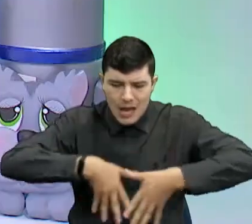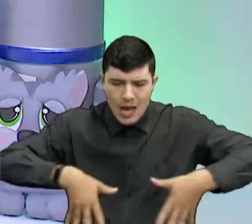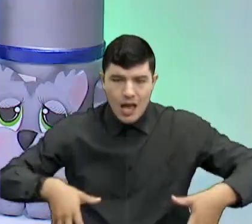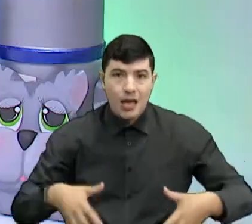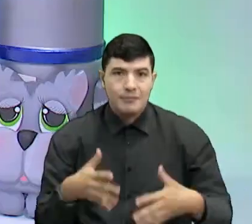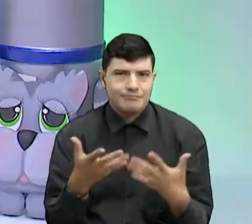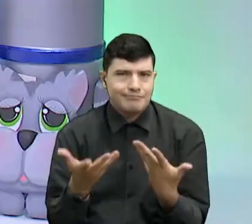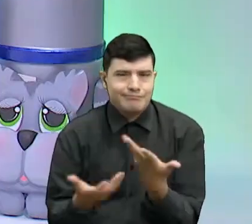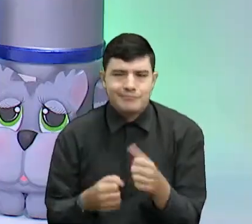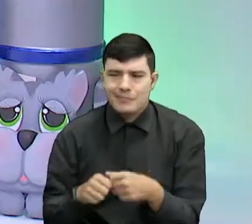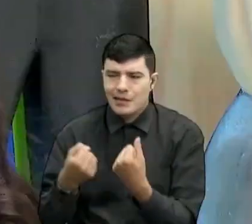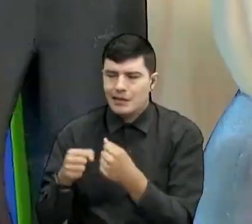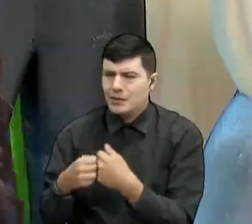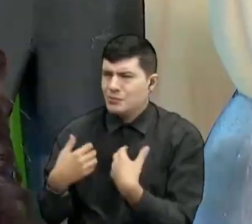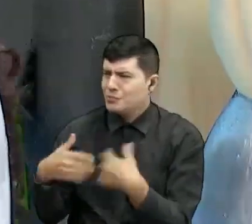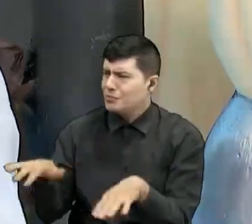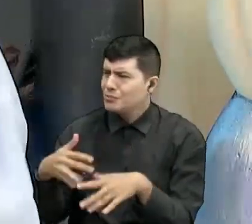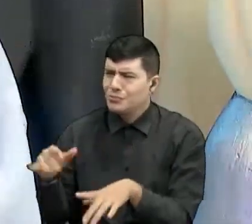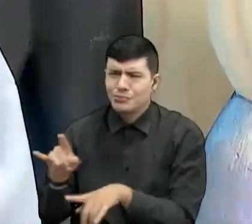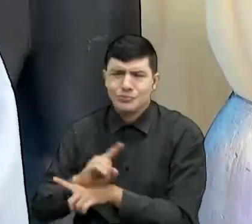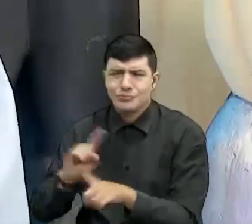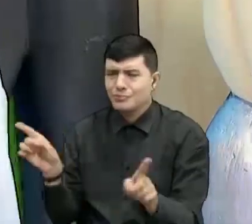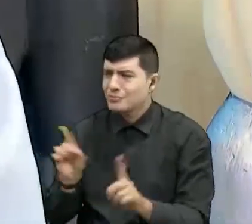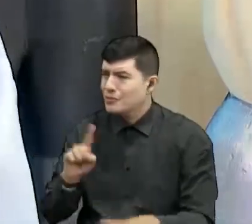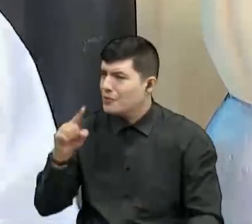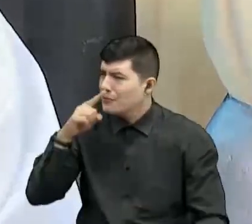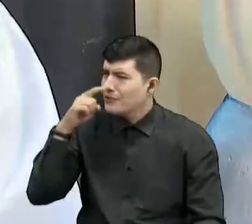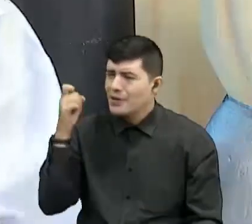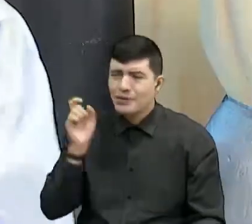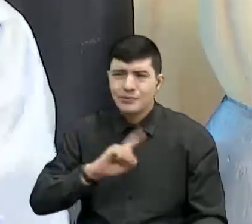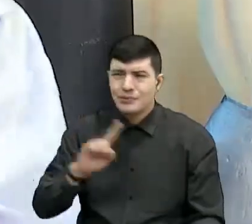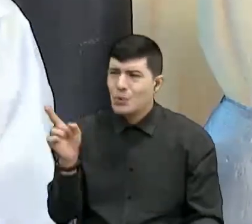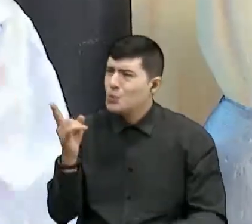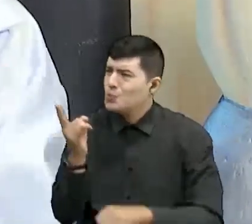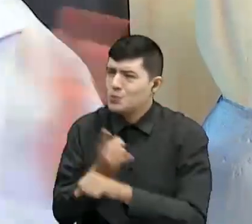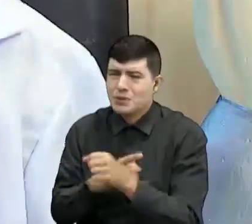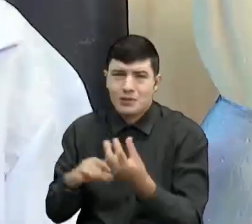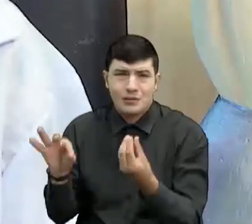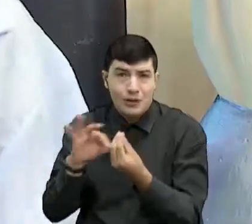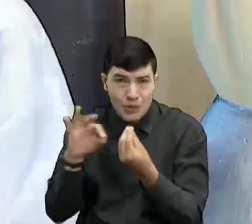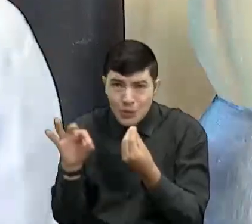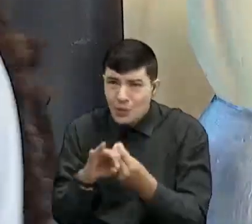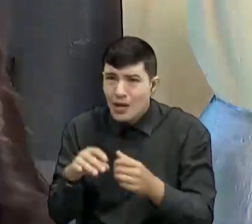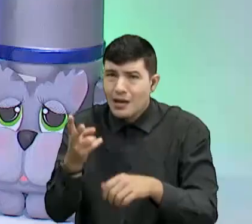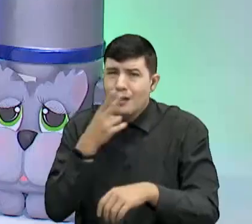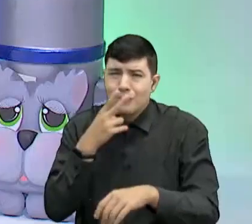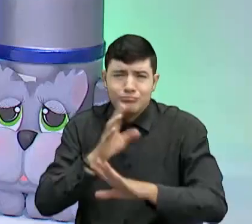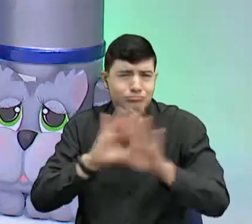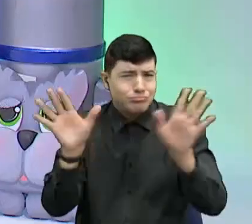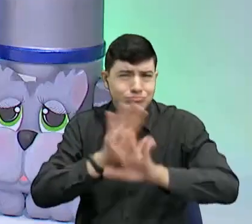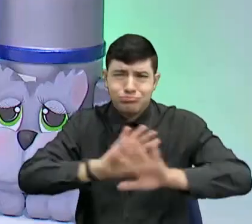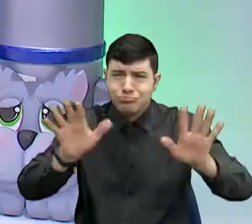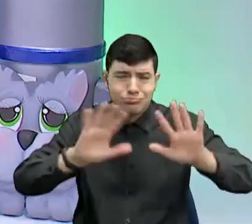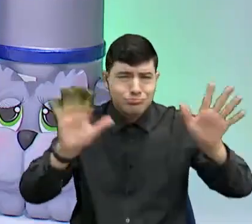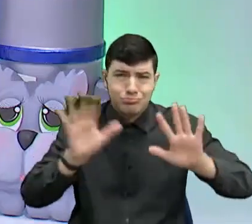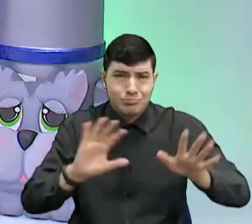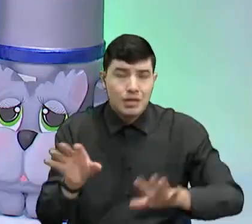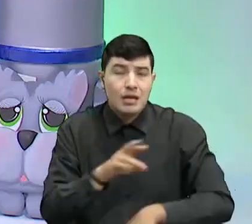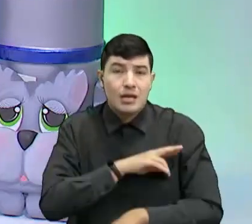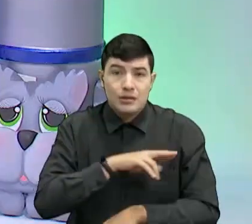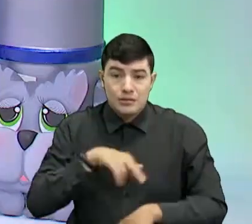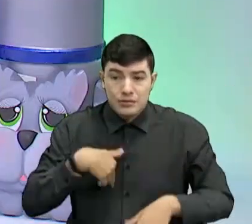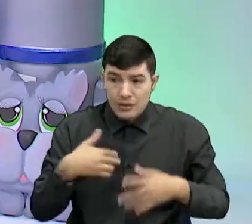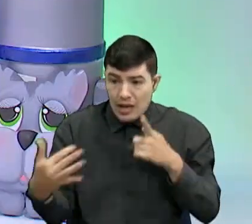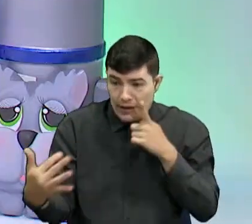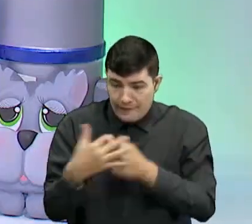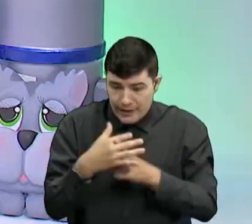qué cosa tan fea. Miren, ¿se dan cuenta por qué no hay que consumir ni drogas, ni cigarrillos, ni nada de esas cosas? ¿Nos vamos a dañar,